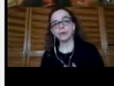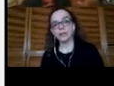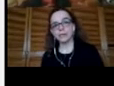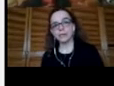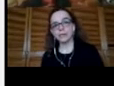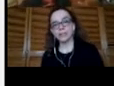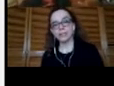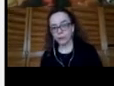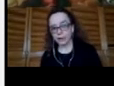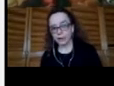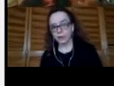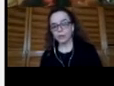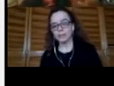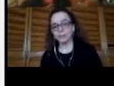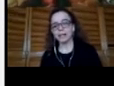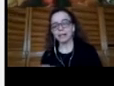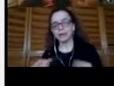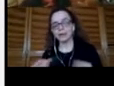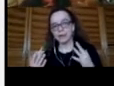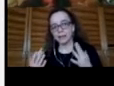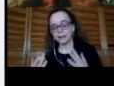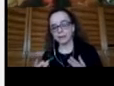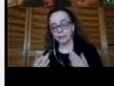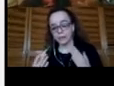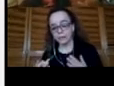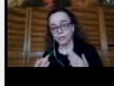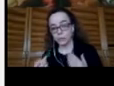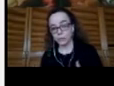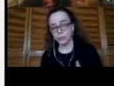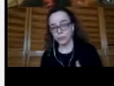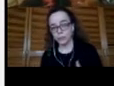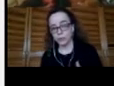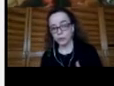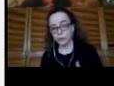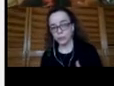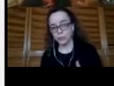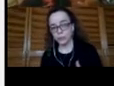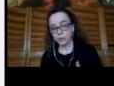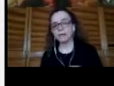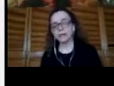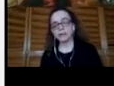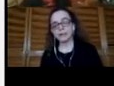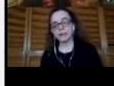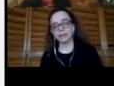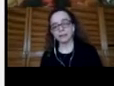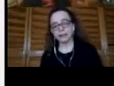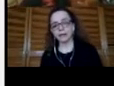de menores de 15 años que está coordinado por el CIPINE y que ha tenido acciones muy relevantes. Sobre todo, cabe